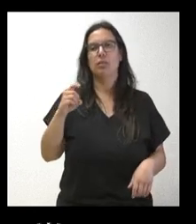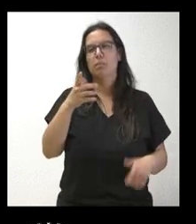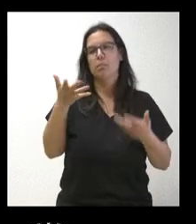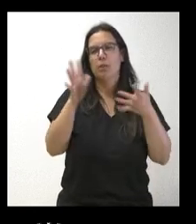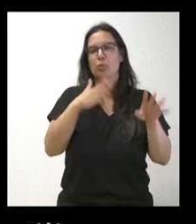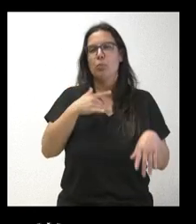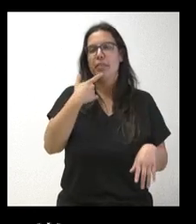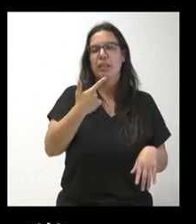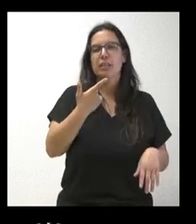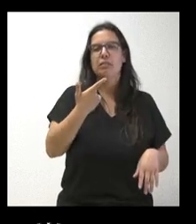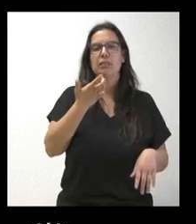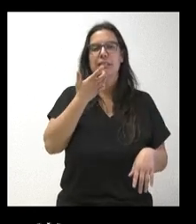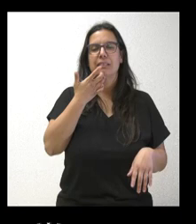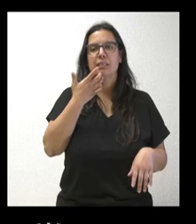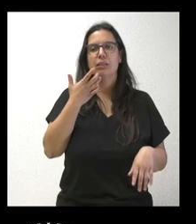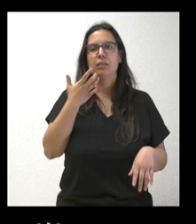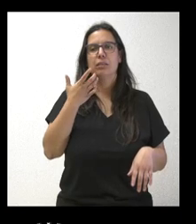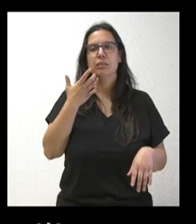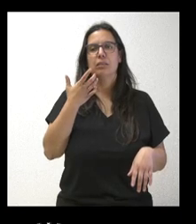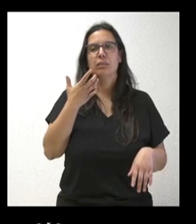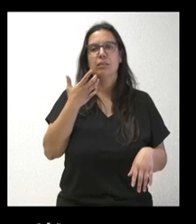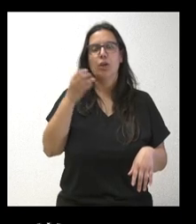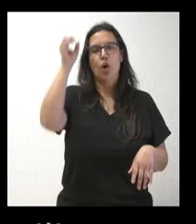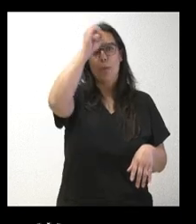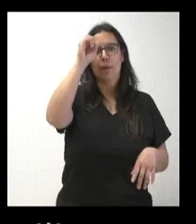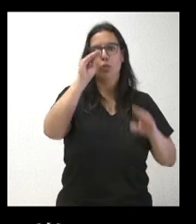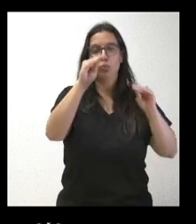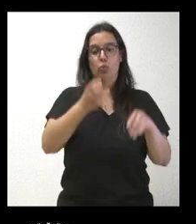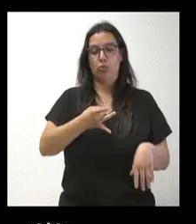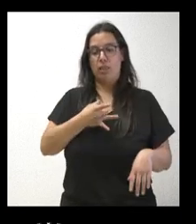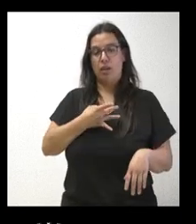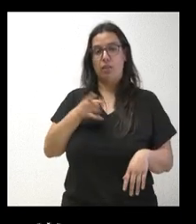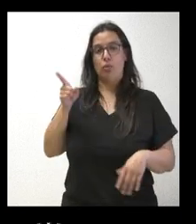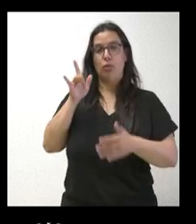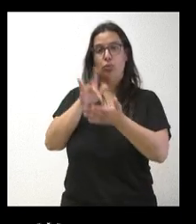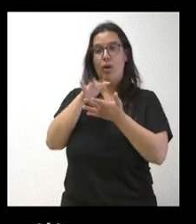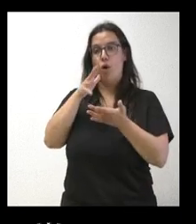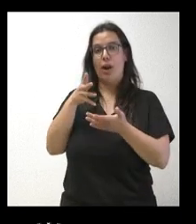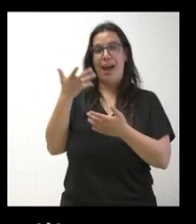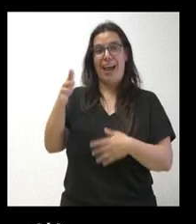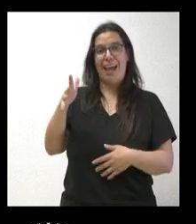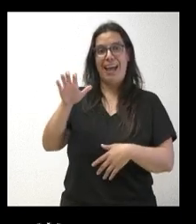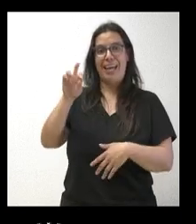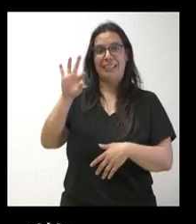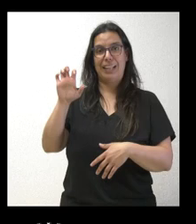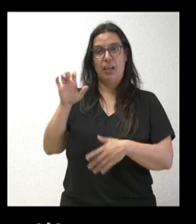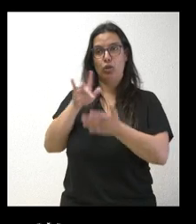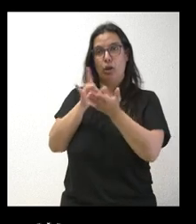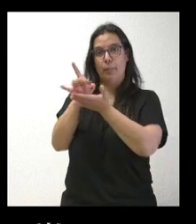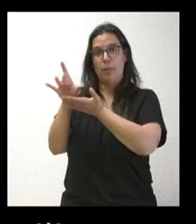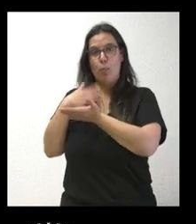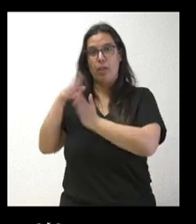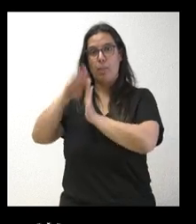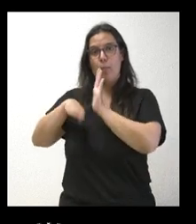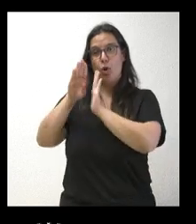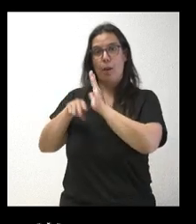cómo valora la Junta que los sindicatos estén presentando ahora IRPF, si hay posibilidad de recuperar esos programas que